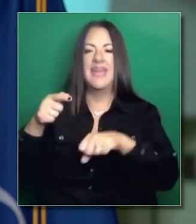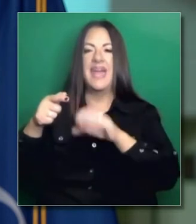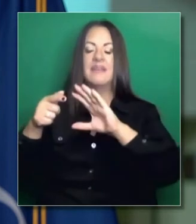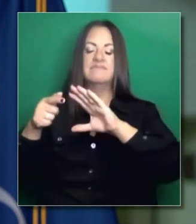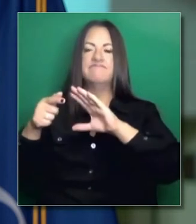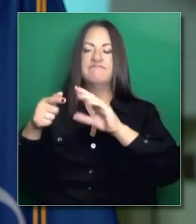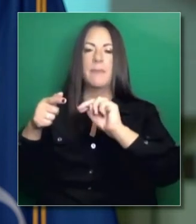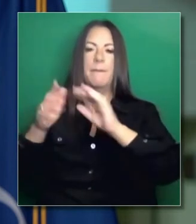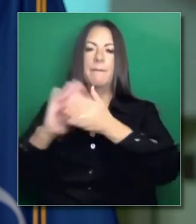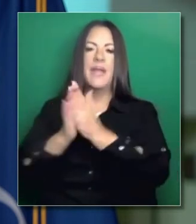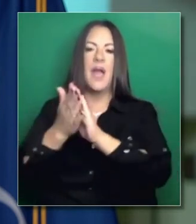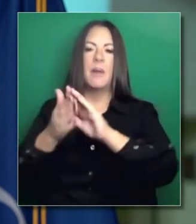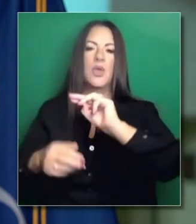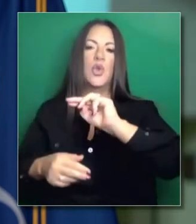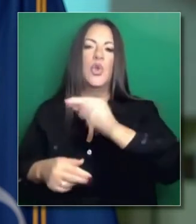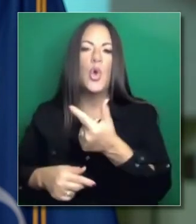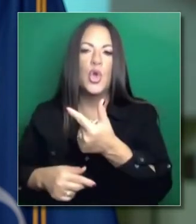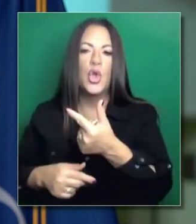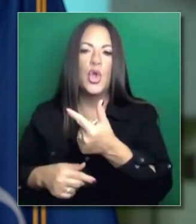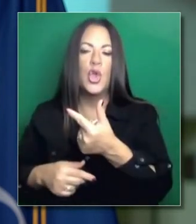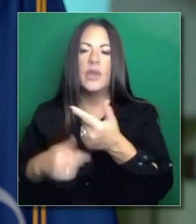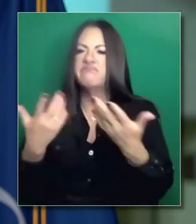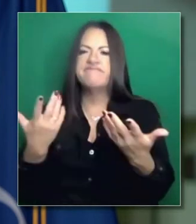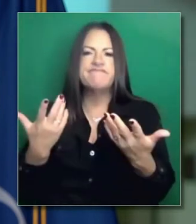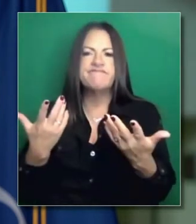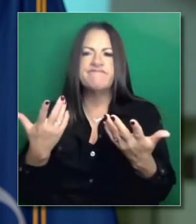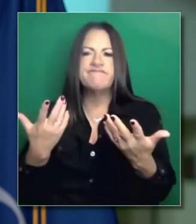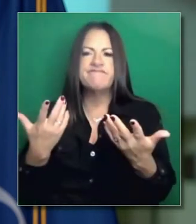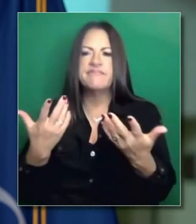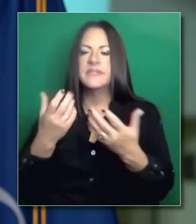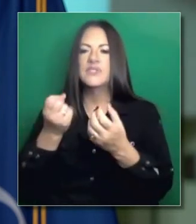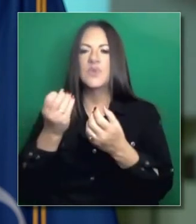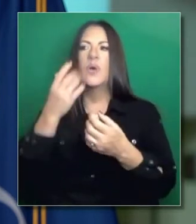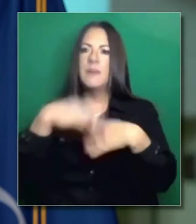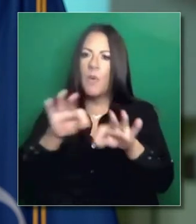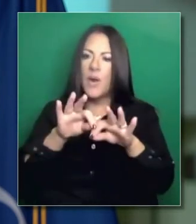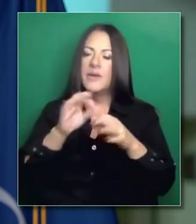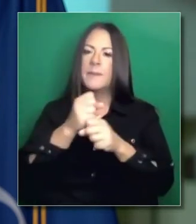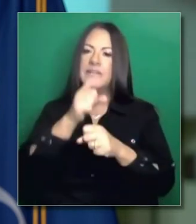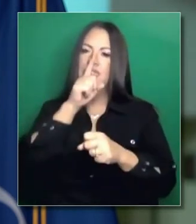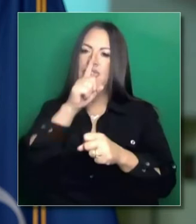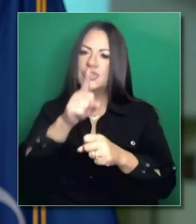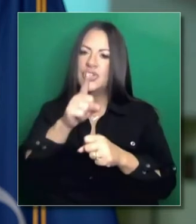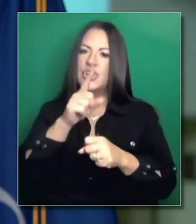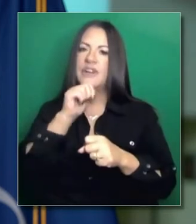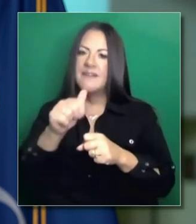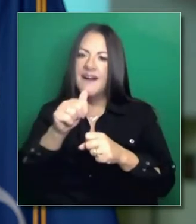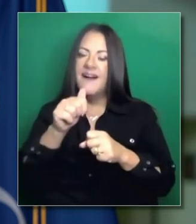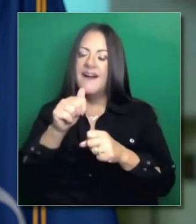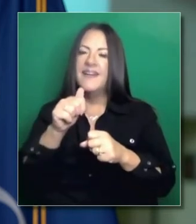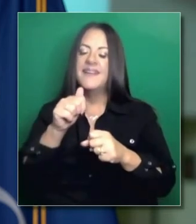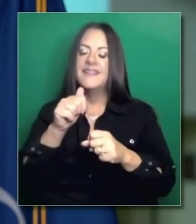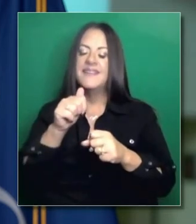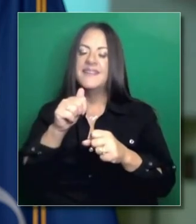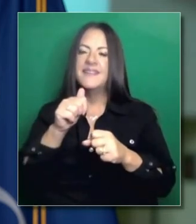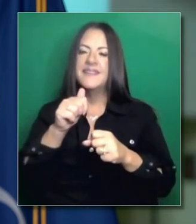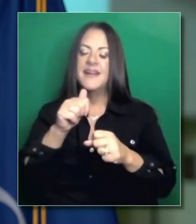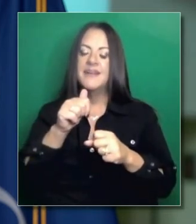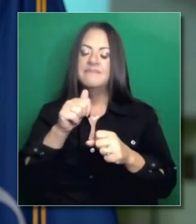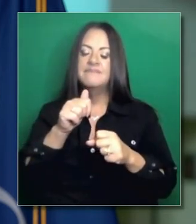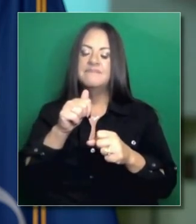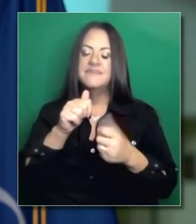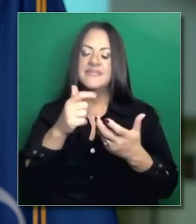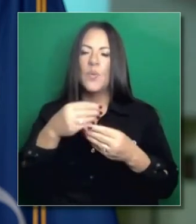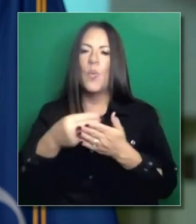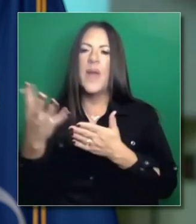Para que no se desperdicie. Bien. Desafortunadamente. Si se ha visto. Este tipo. De desaprovecho de la vacuna.